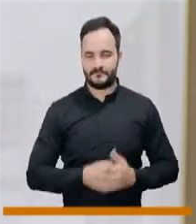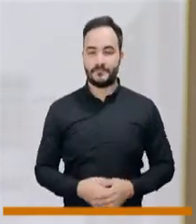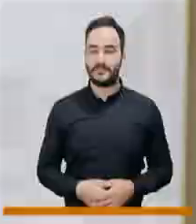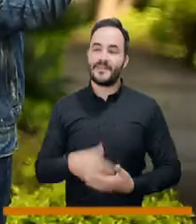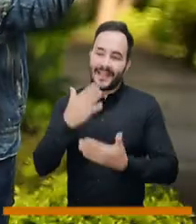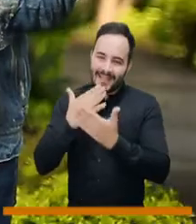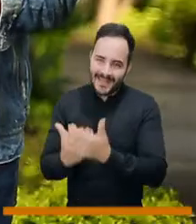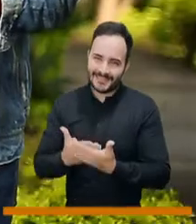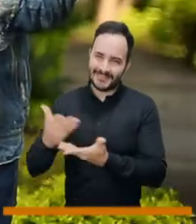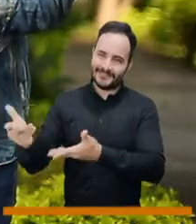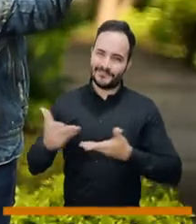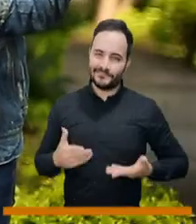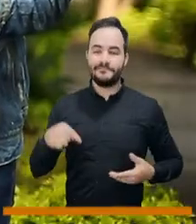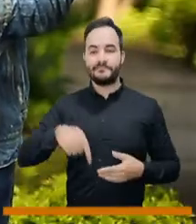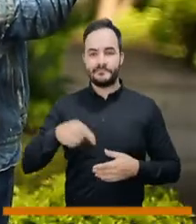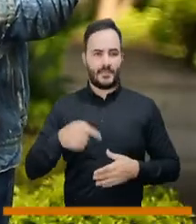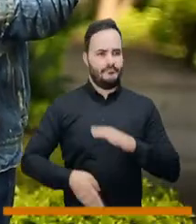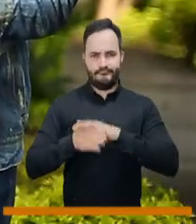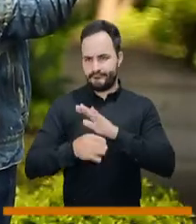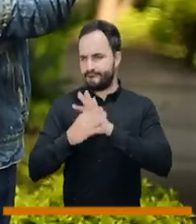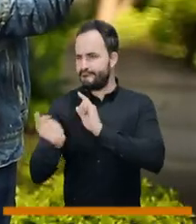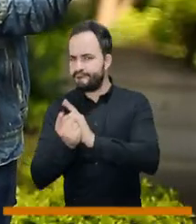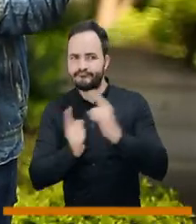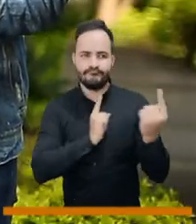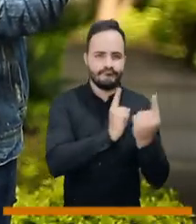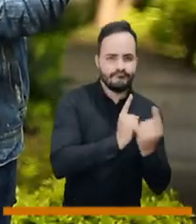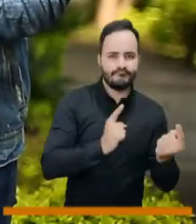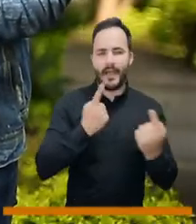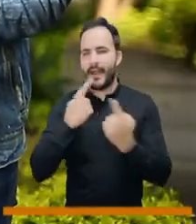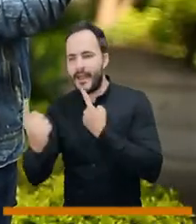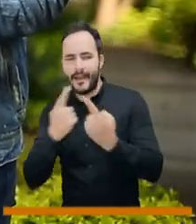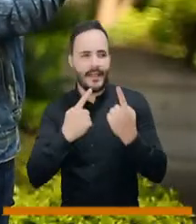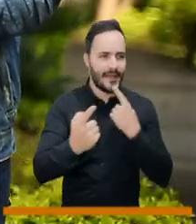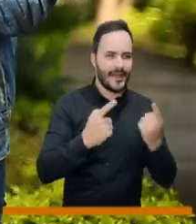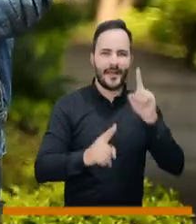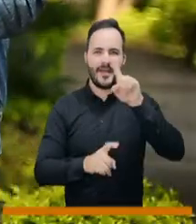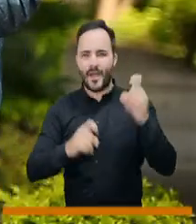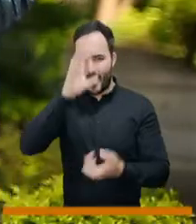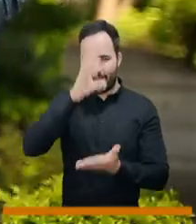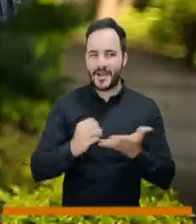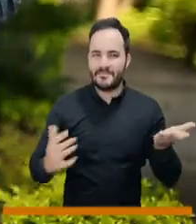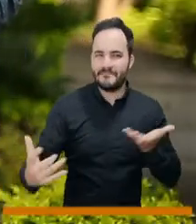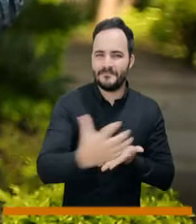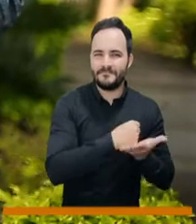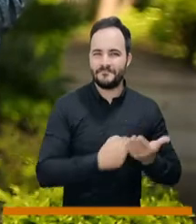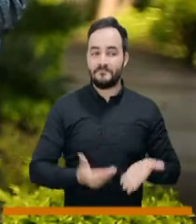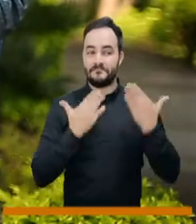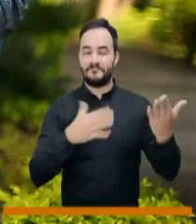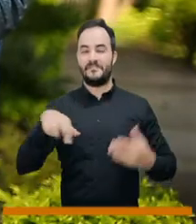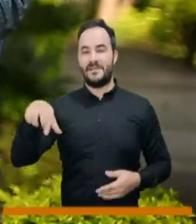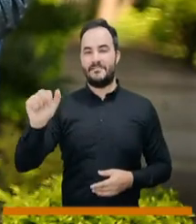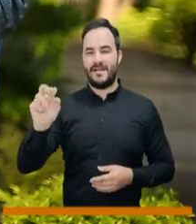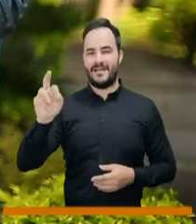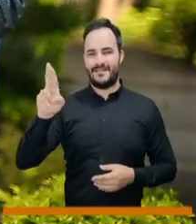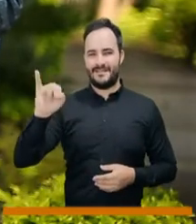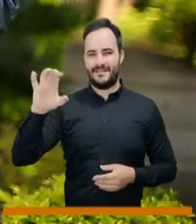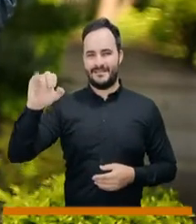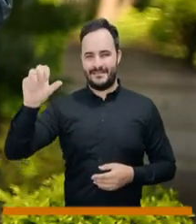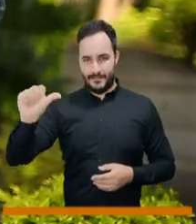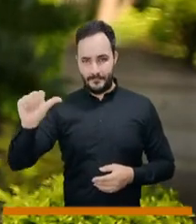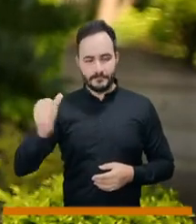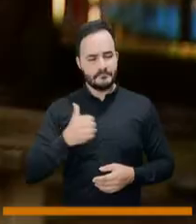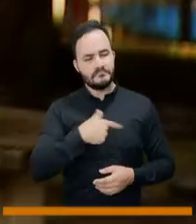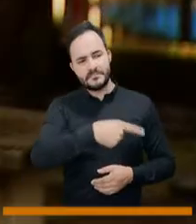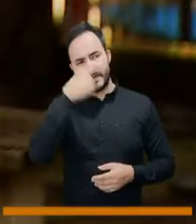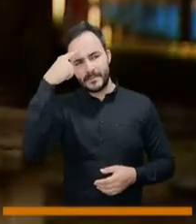sociales. Katherine, te recibo porque seguimos hablando con los ciudadanos en el territorio. Y la pregunta para Patricia Giraldo.